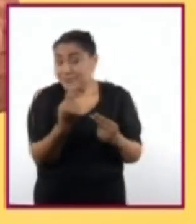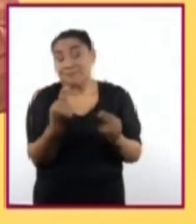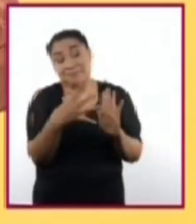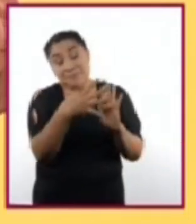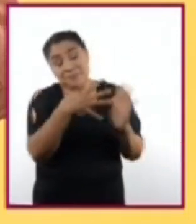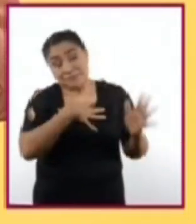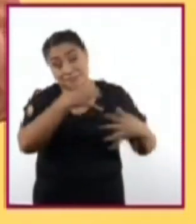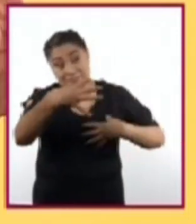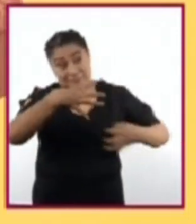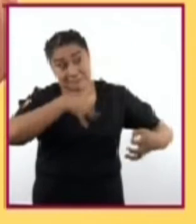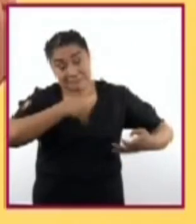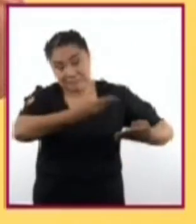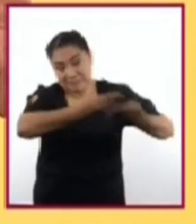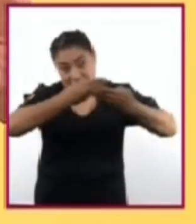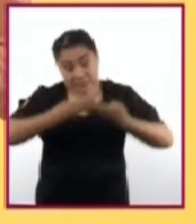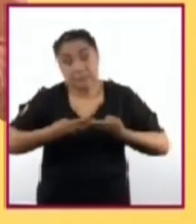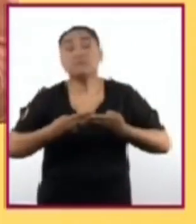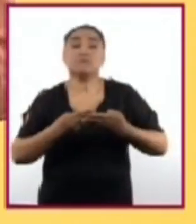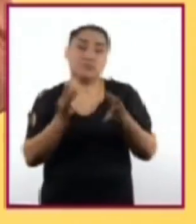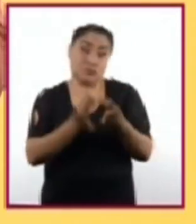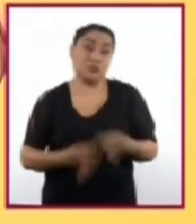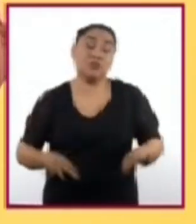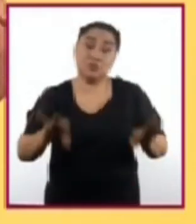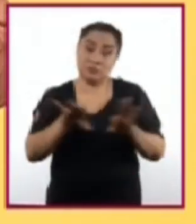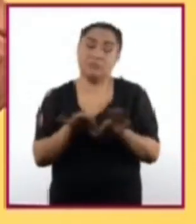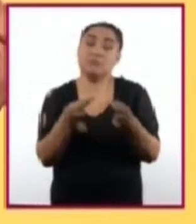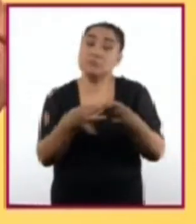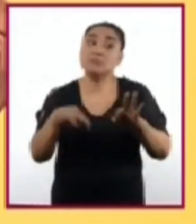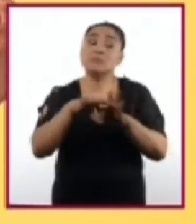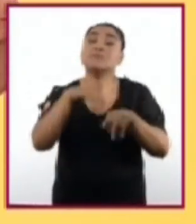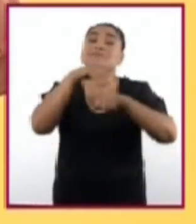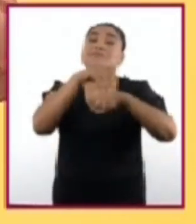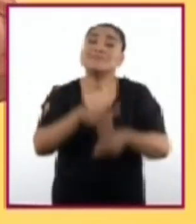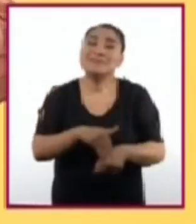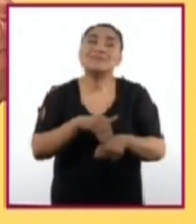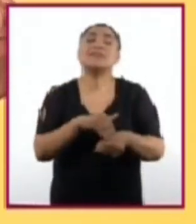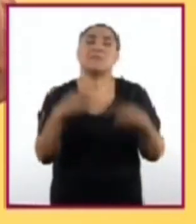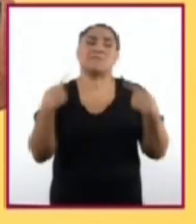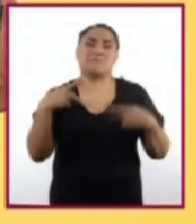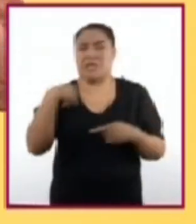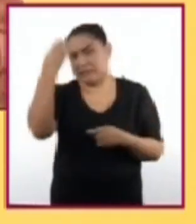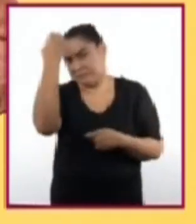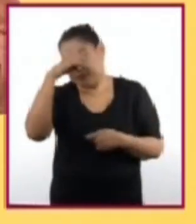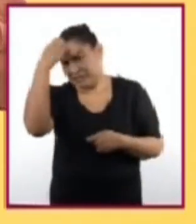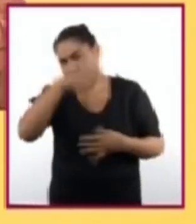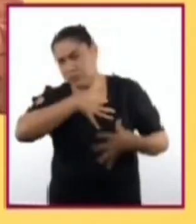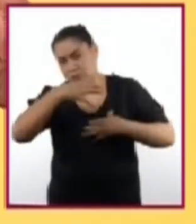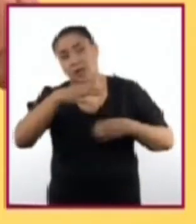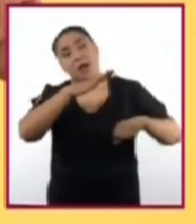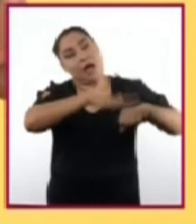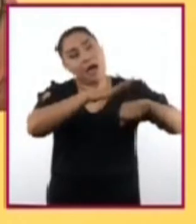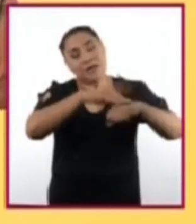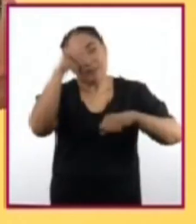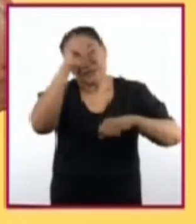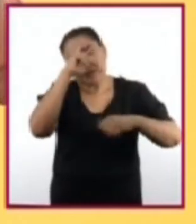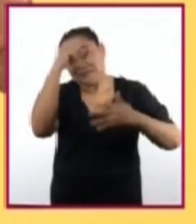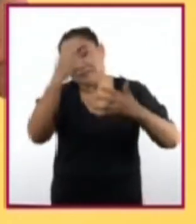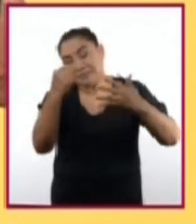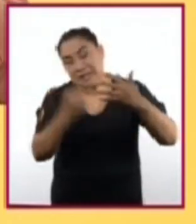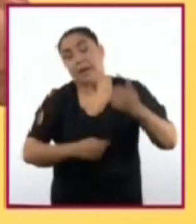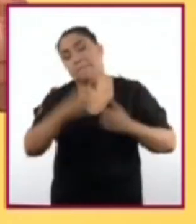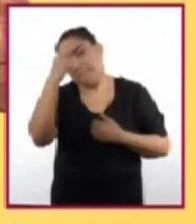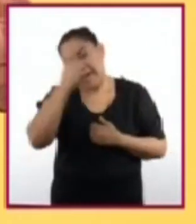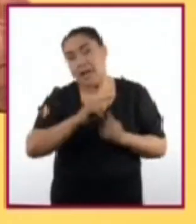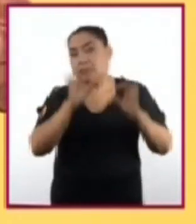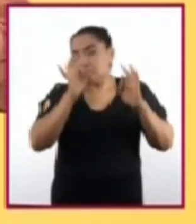radiación ionizante, es importante seguir todas las indicaciones que los radiólogos nos den, tanto para que logren un